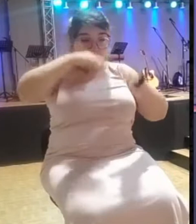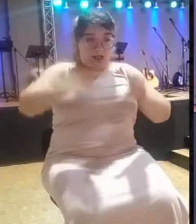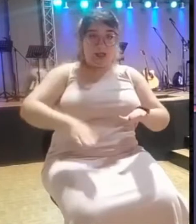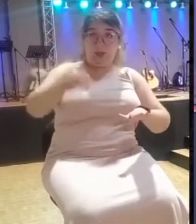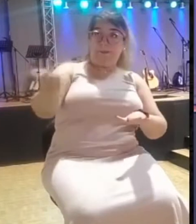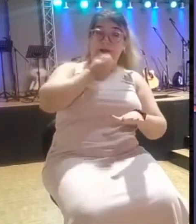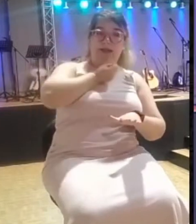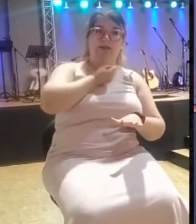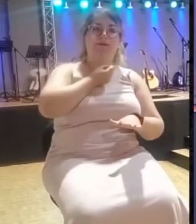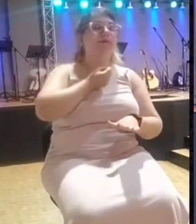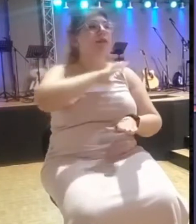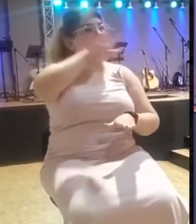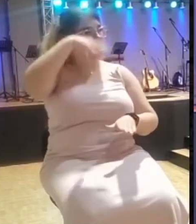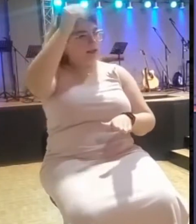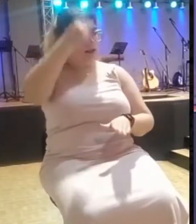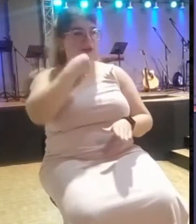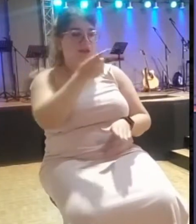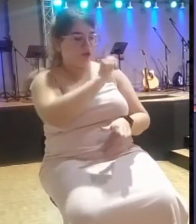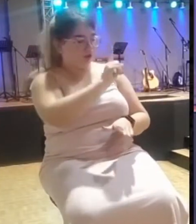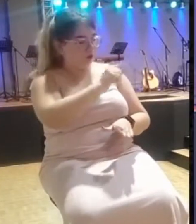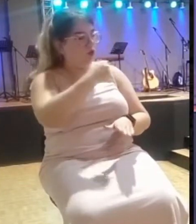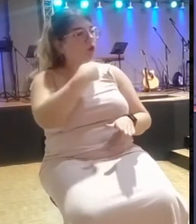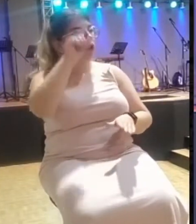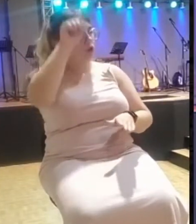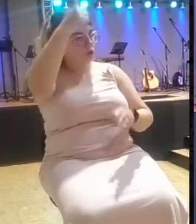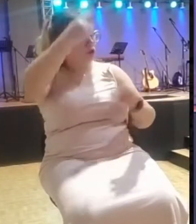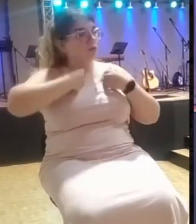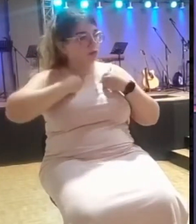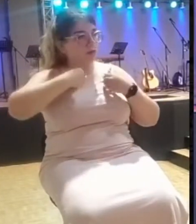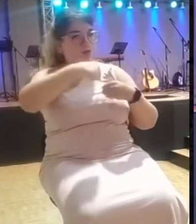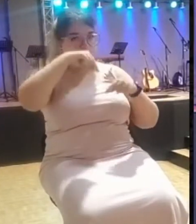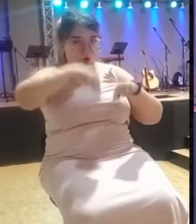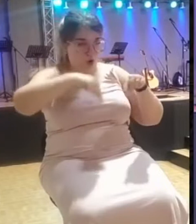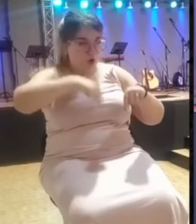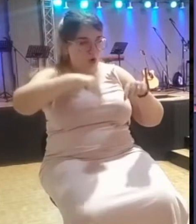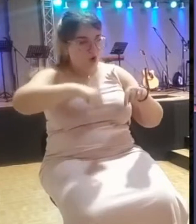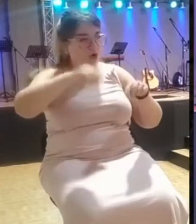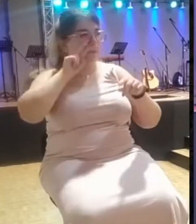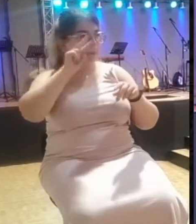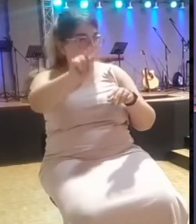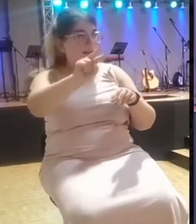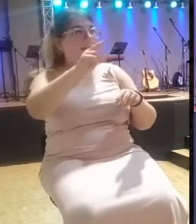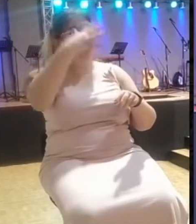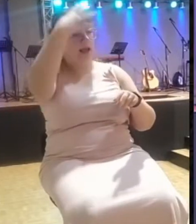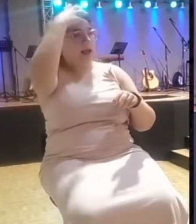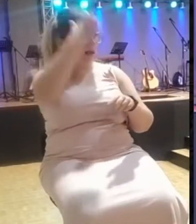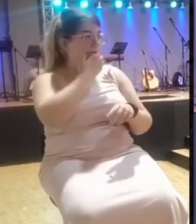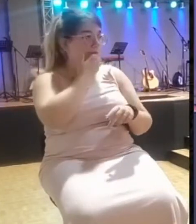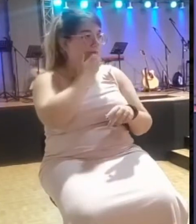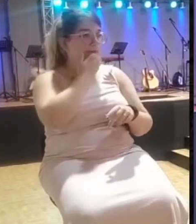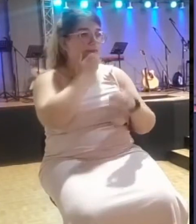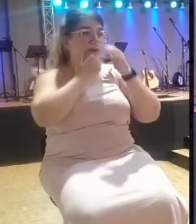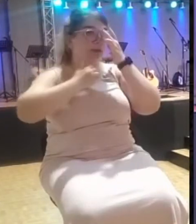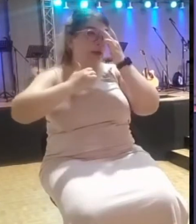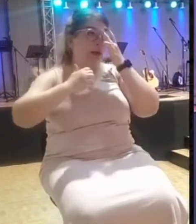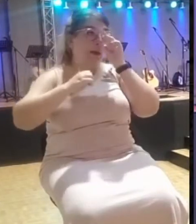Jehová, que hoy veré a Acat. ¡Aleluya! Gritan fuerte, ¡Gloria a Dios! Y entonces lo que